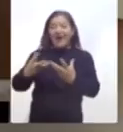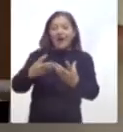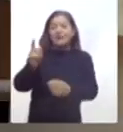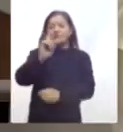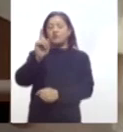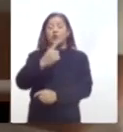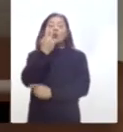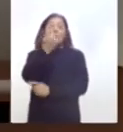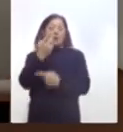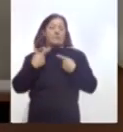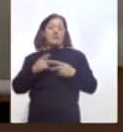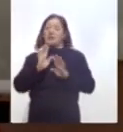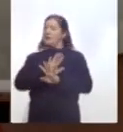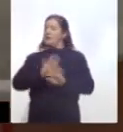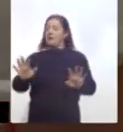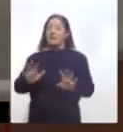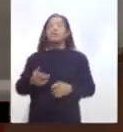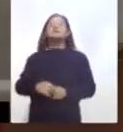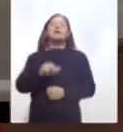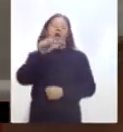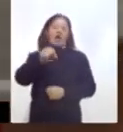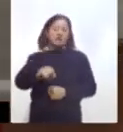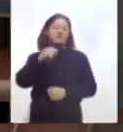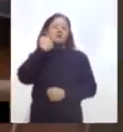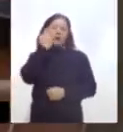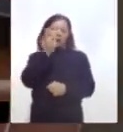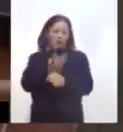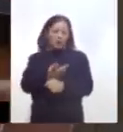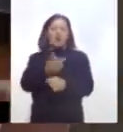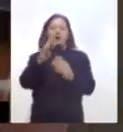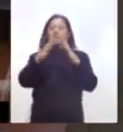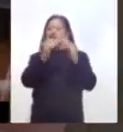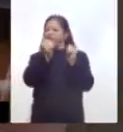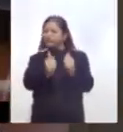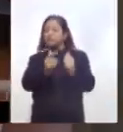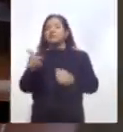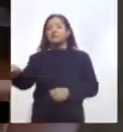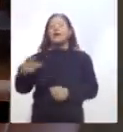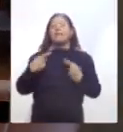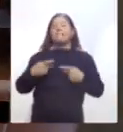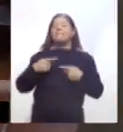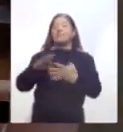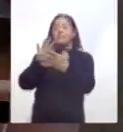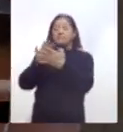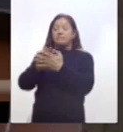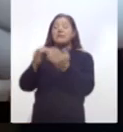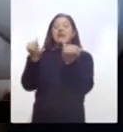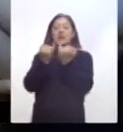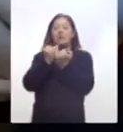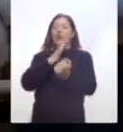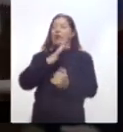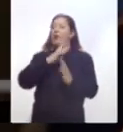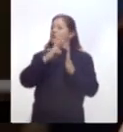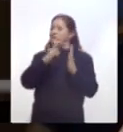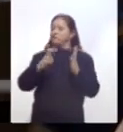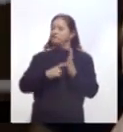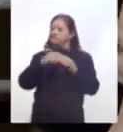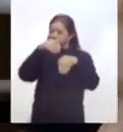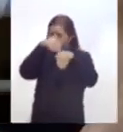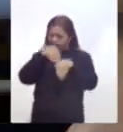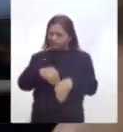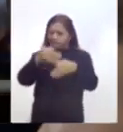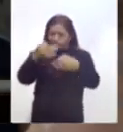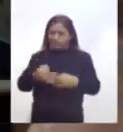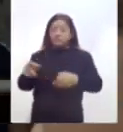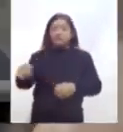la sana distancia y el ayudamiento voluntario. En tanto, las personas privadas de su libertad también cuentan con estrictas medidas de higiene, así